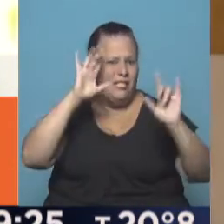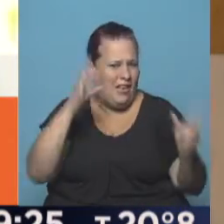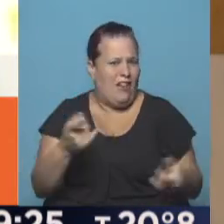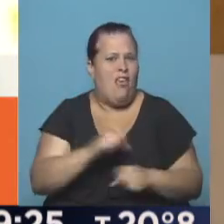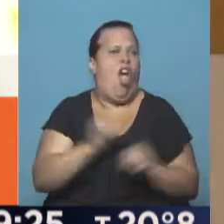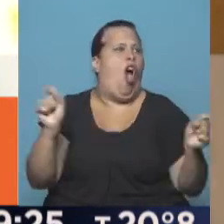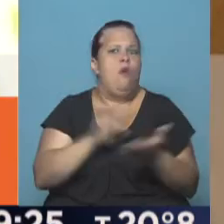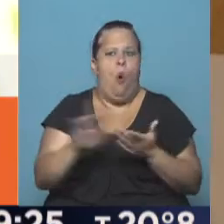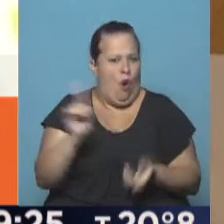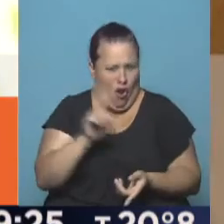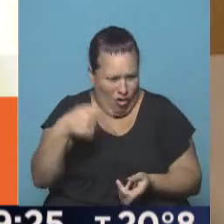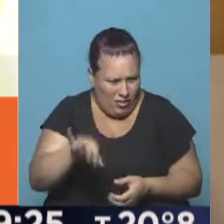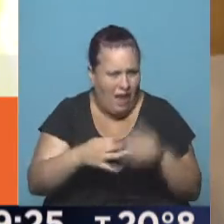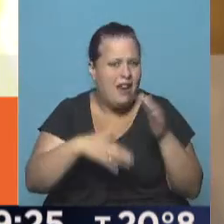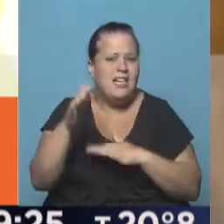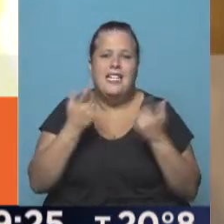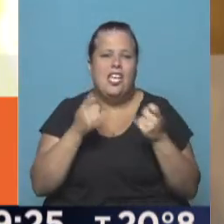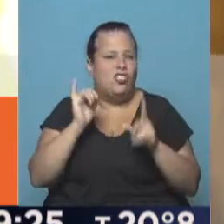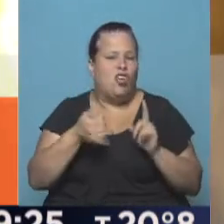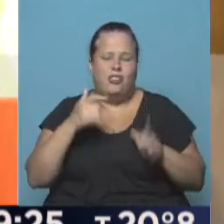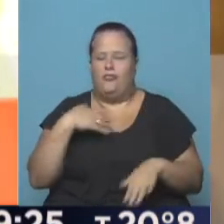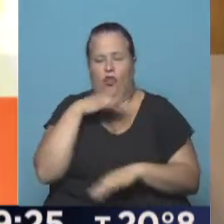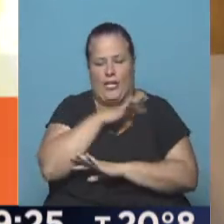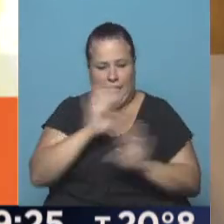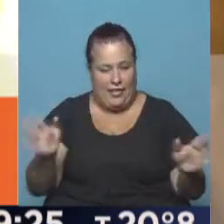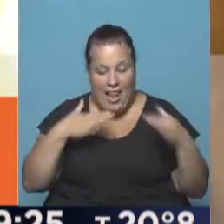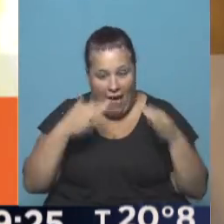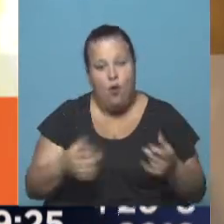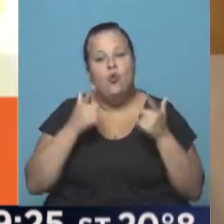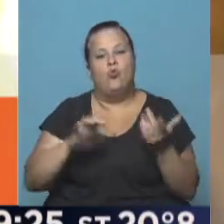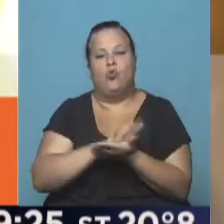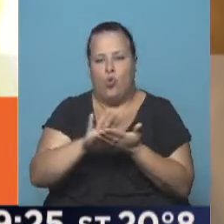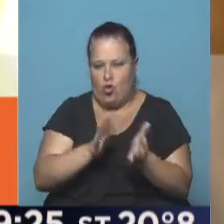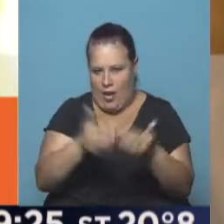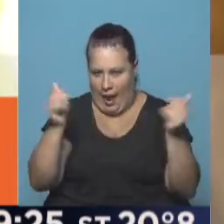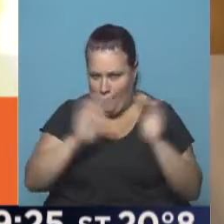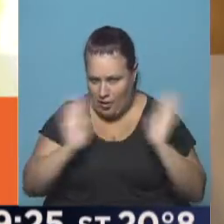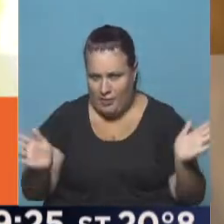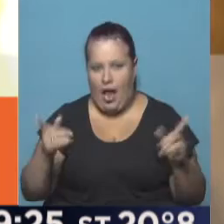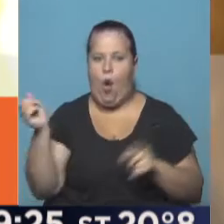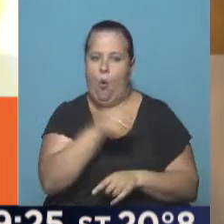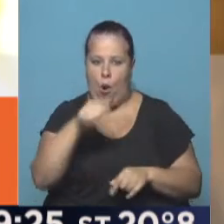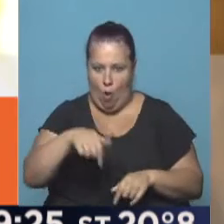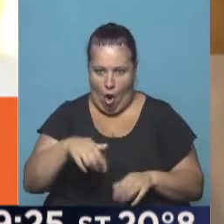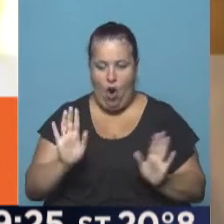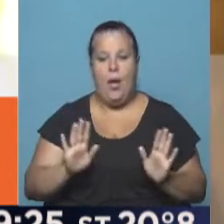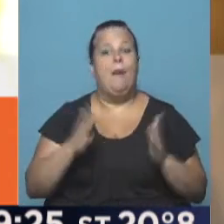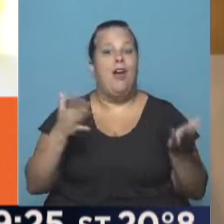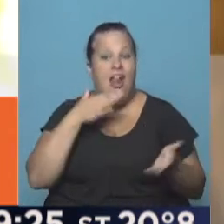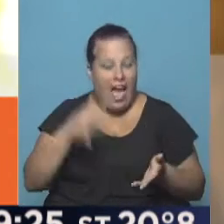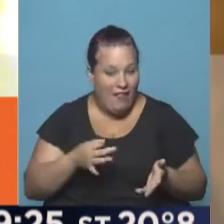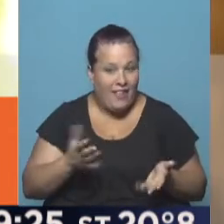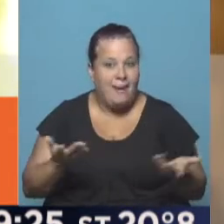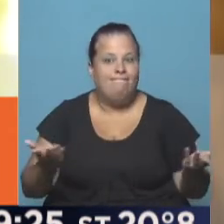No fue nada nuevo. Para una obra necesaria es inentendible. O por suerte se recuperó rápido, se recuperó el servicio desde hoy, pero la verdad